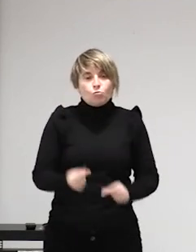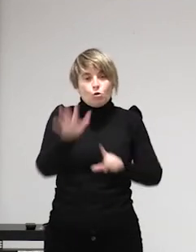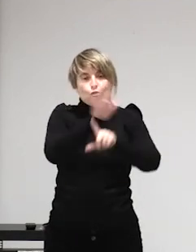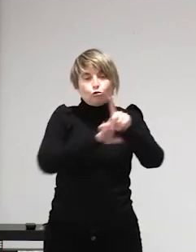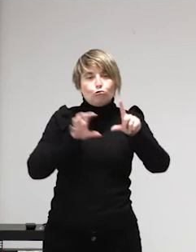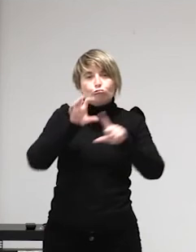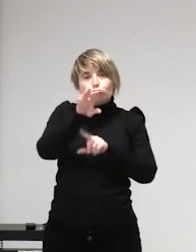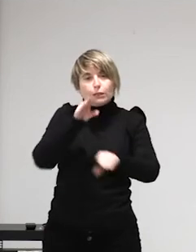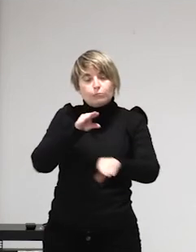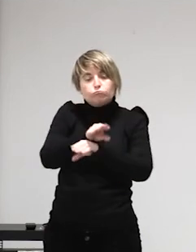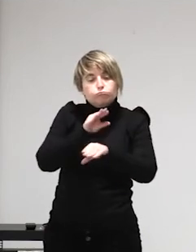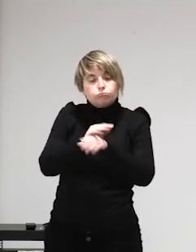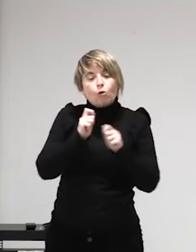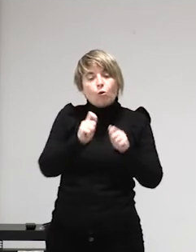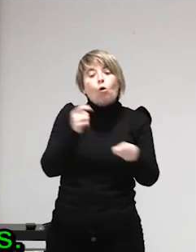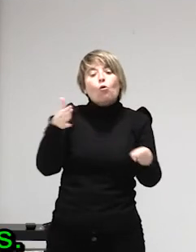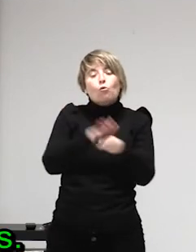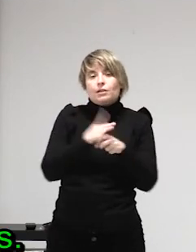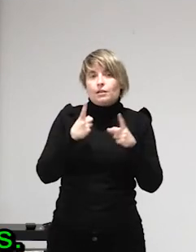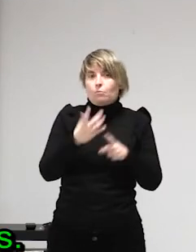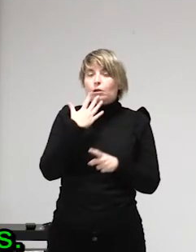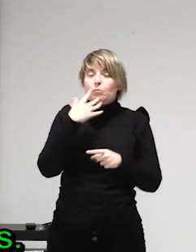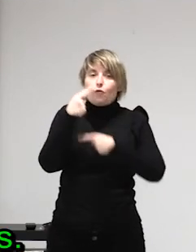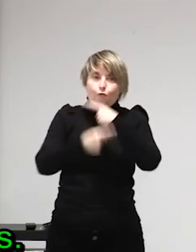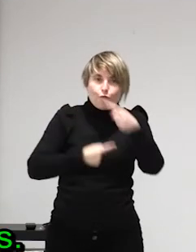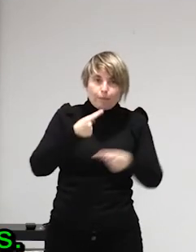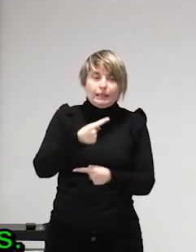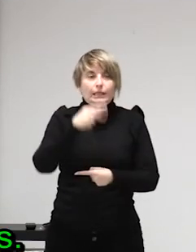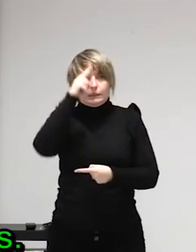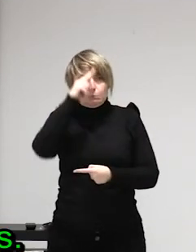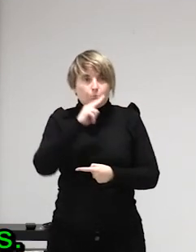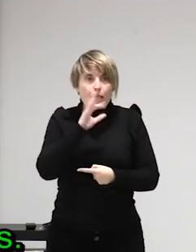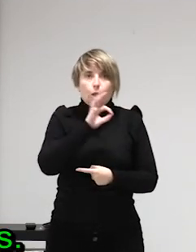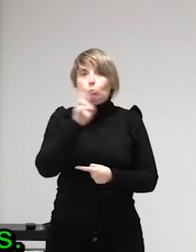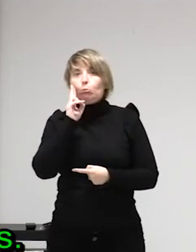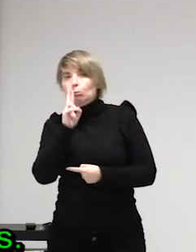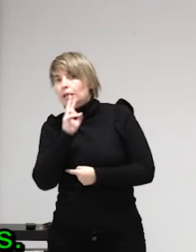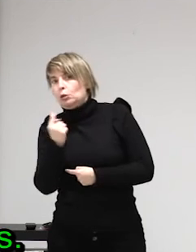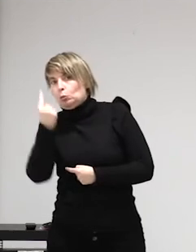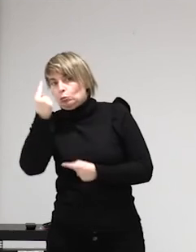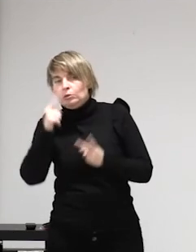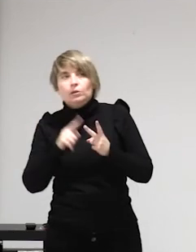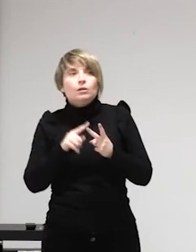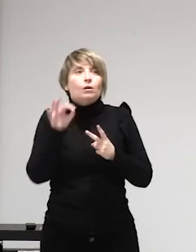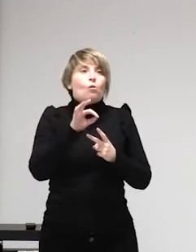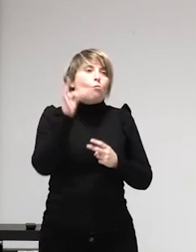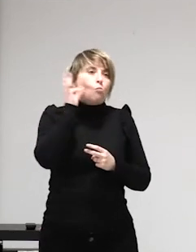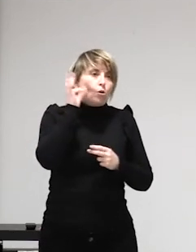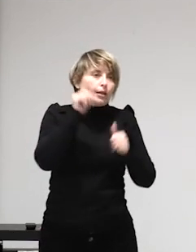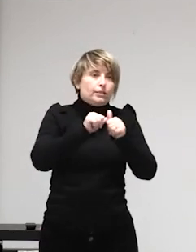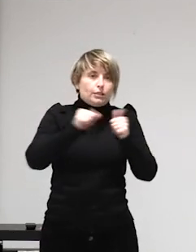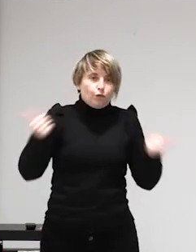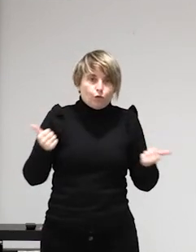menos ¿cómo estoy? ya hacía que raro que no me ha puesto espesar antes de